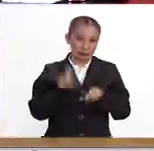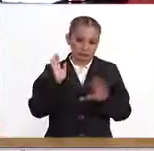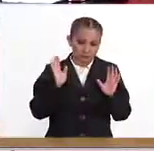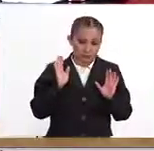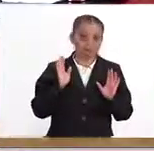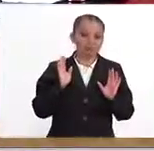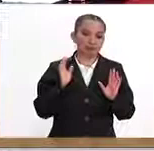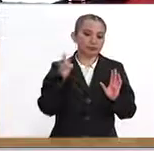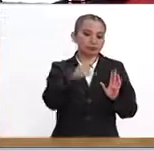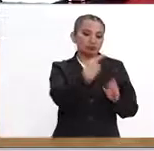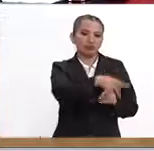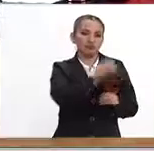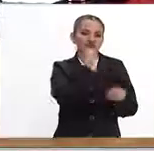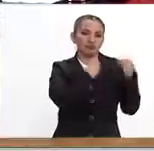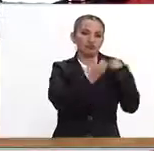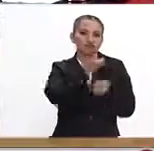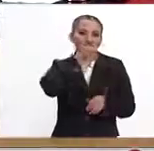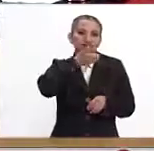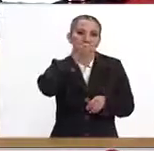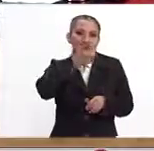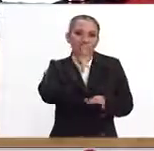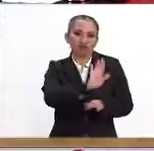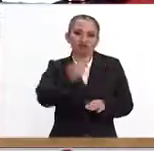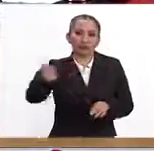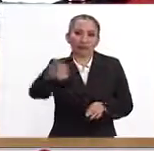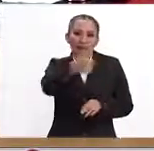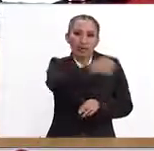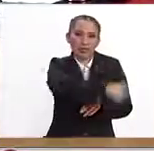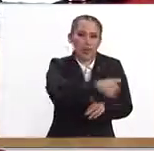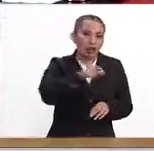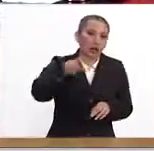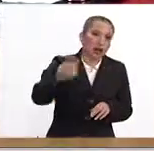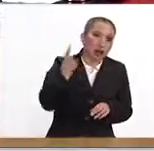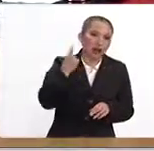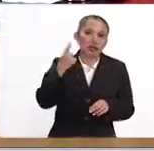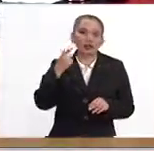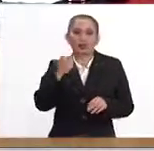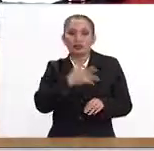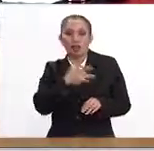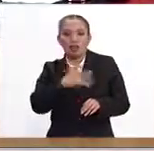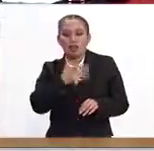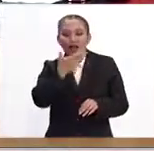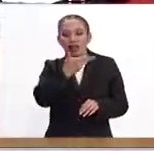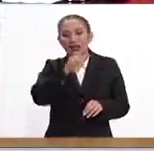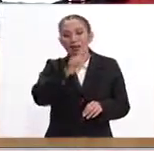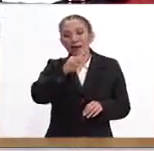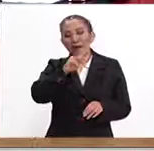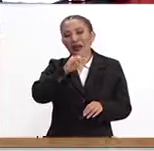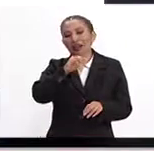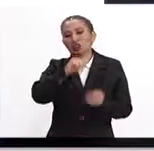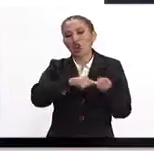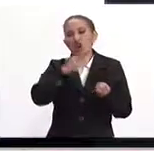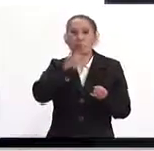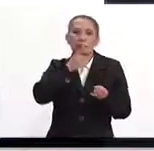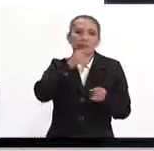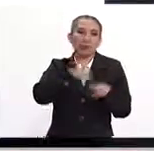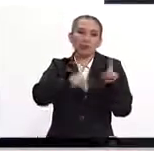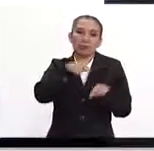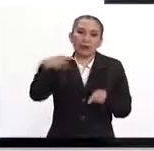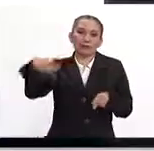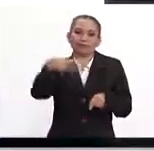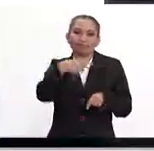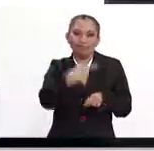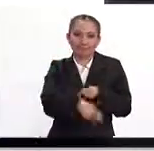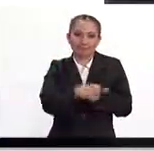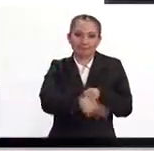de los hábitos alimenticios de las personas, de si son o no hipertensos, si son o no diabéticos. Hay diferentes factores